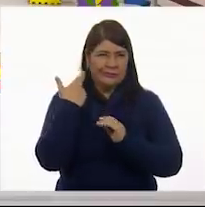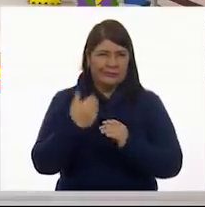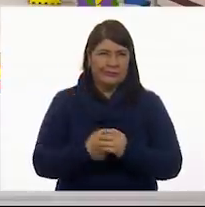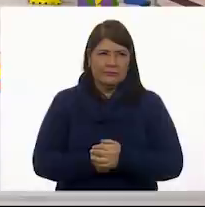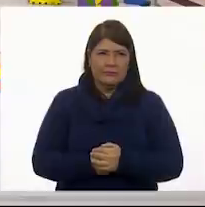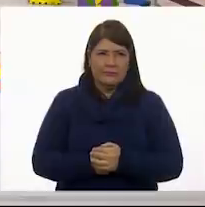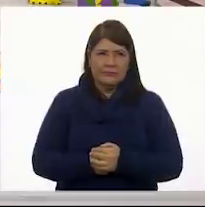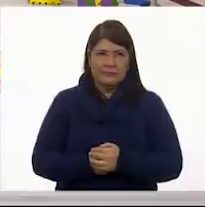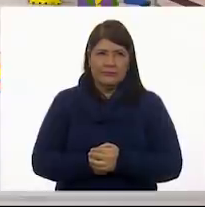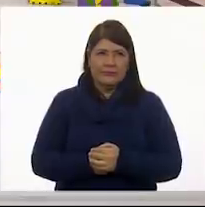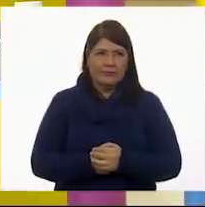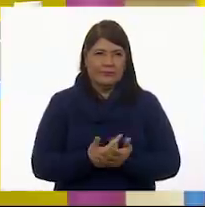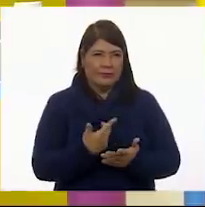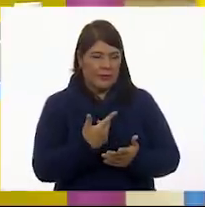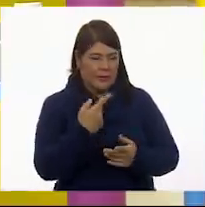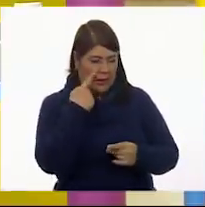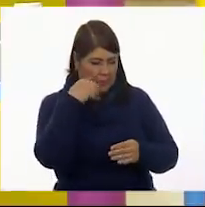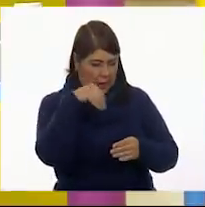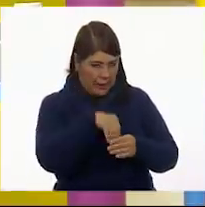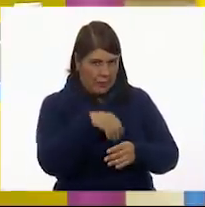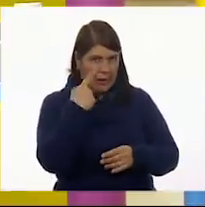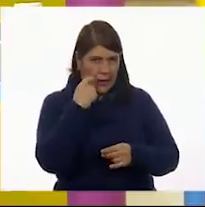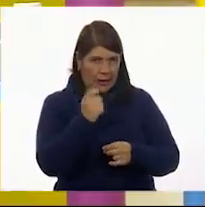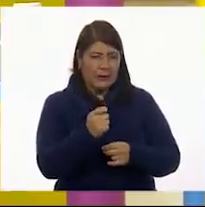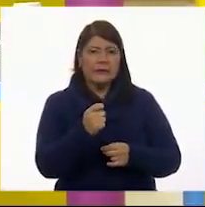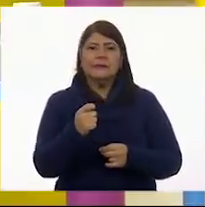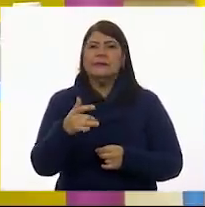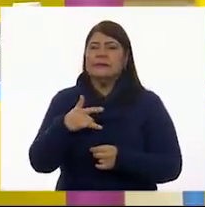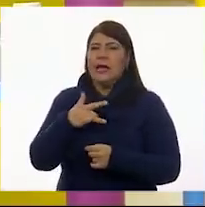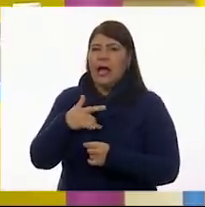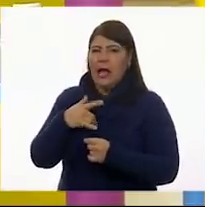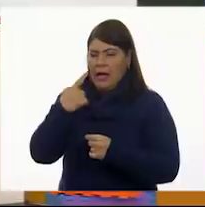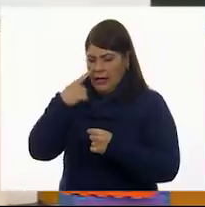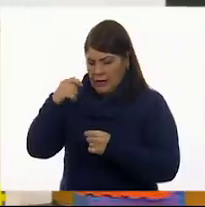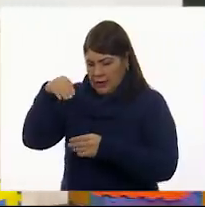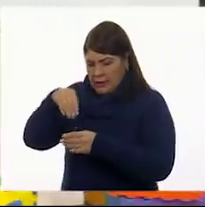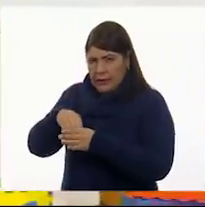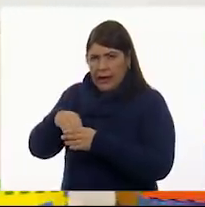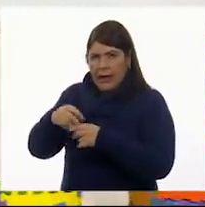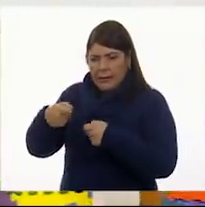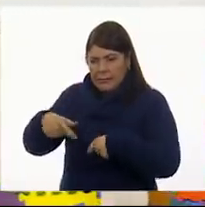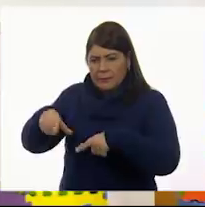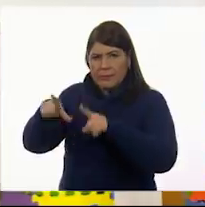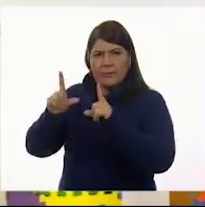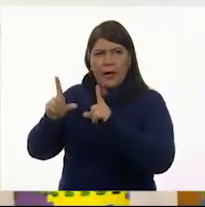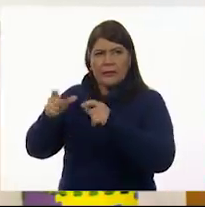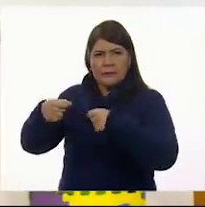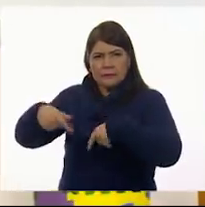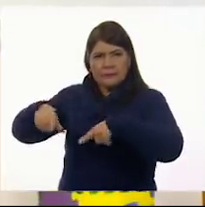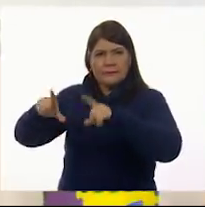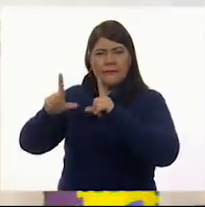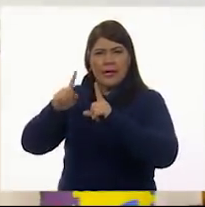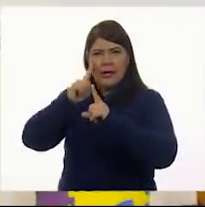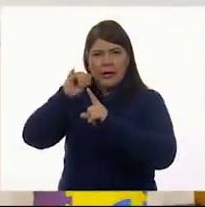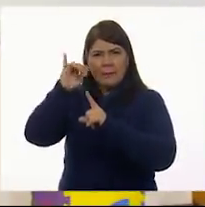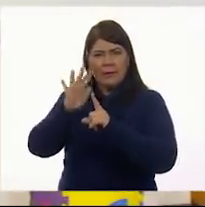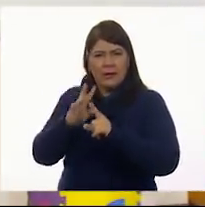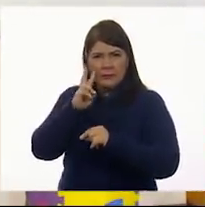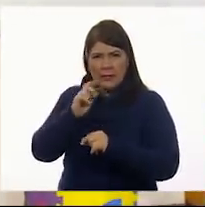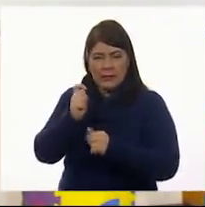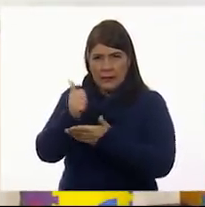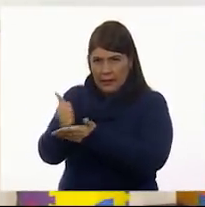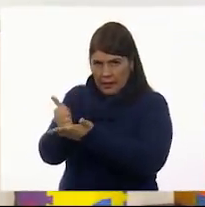¿Puedes con ese sobre? Puedo con este sobre. Vamos a ver. Son unas imágenes. ¿Me ayudas, agente Britza, por favor? Claro.